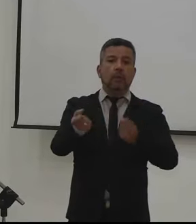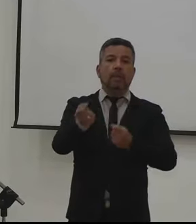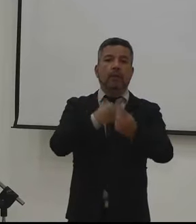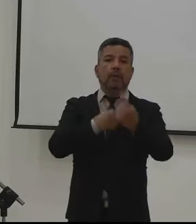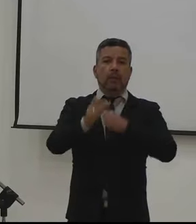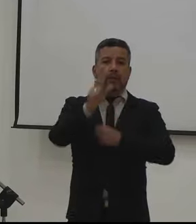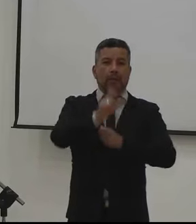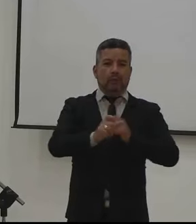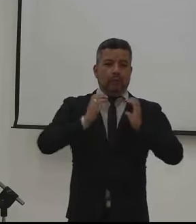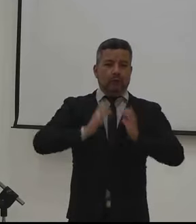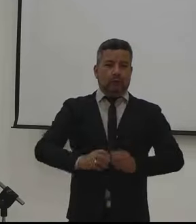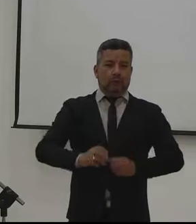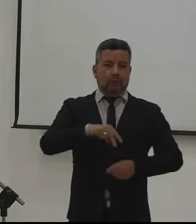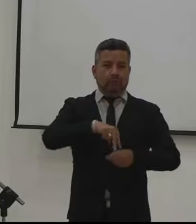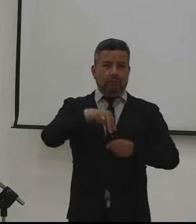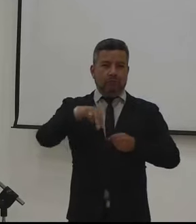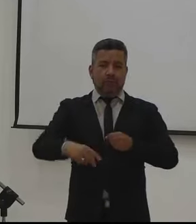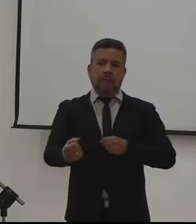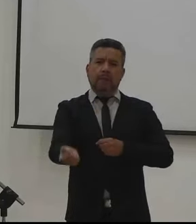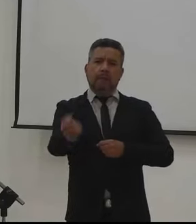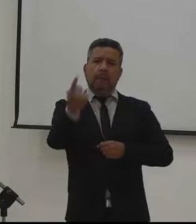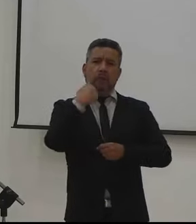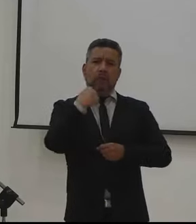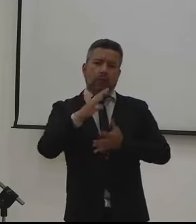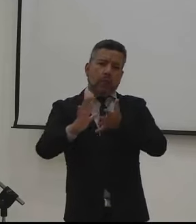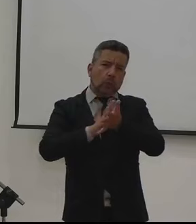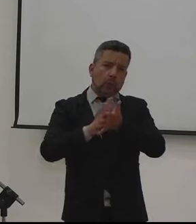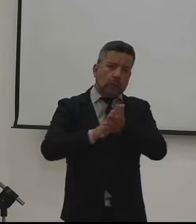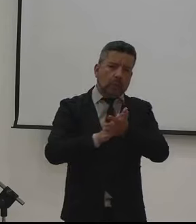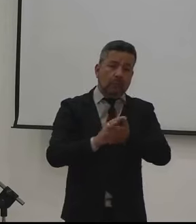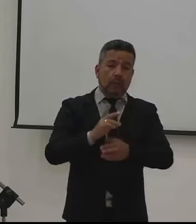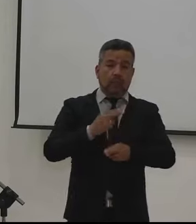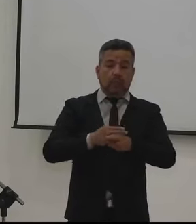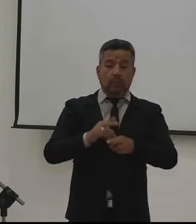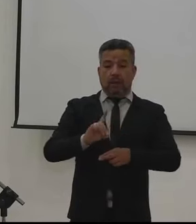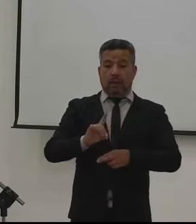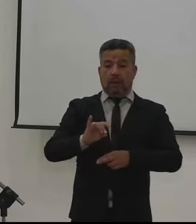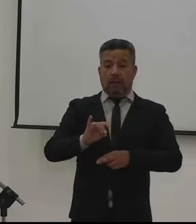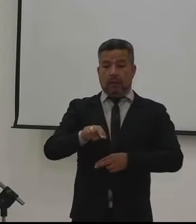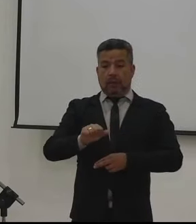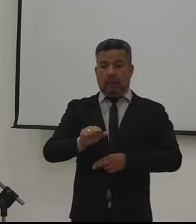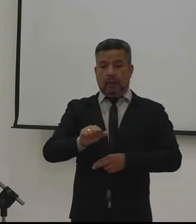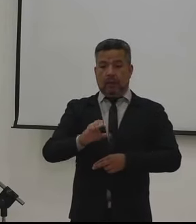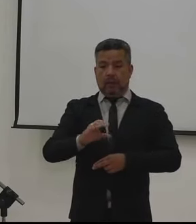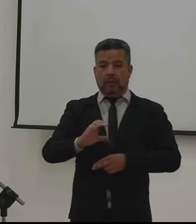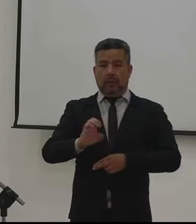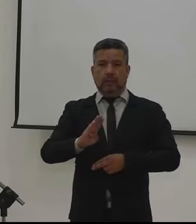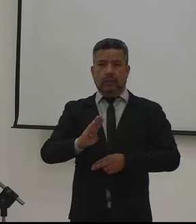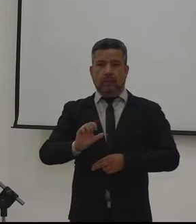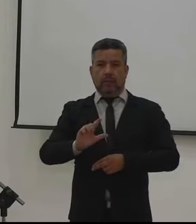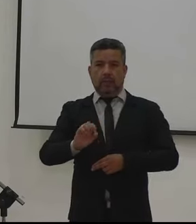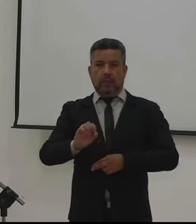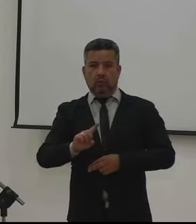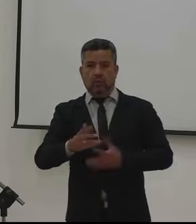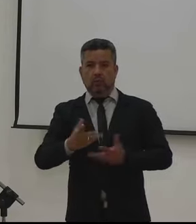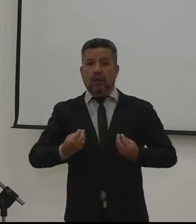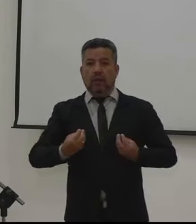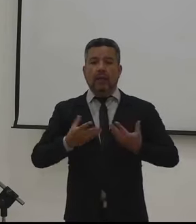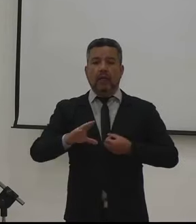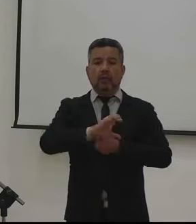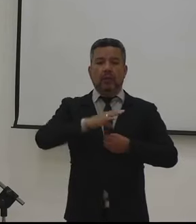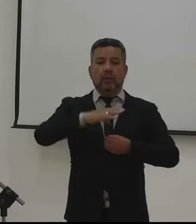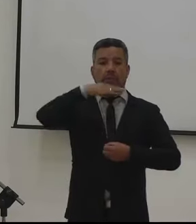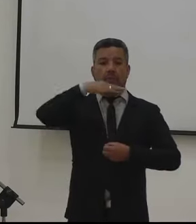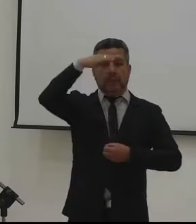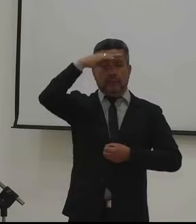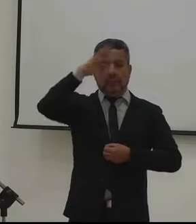preguntas también de la ciudadanía. Nos llega la siguiente pregunta y comentario de Diana del Pilar Ceballos Lugo. Ella nos escribe desde la